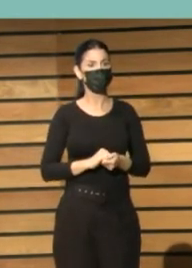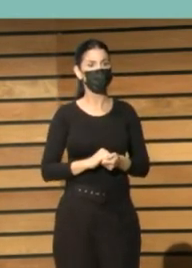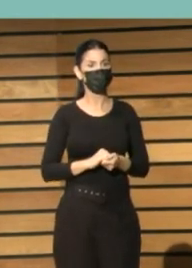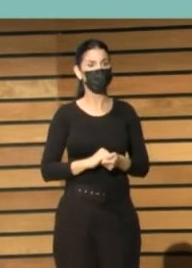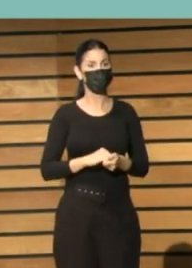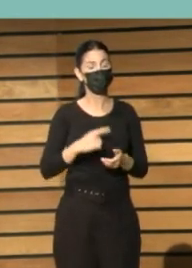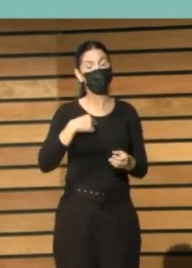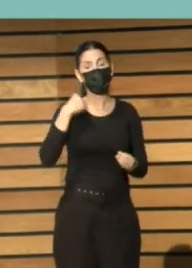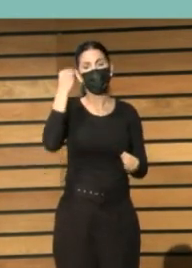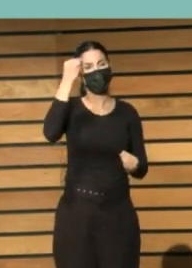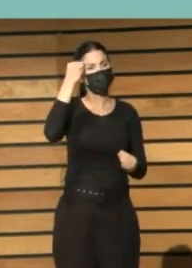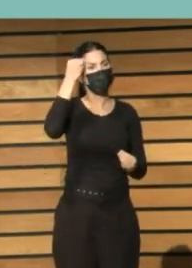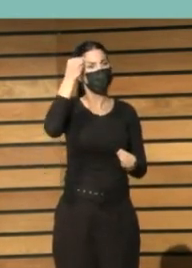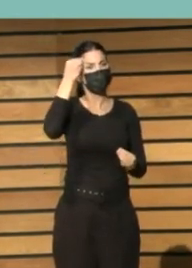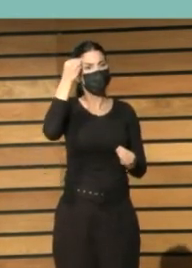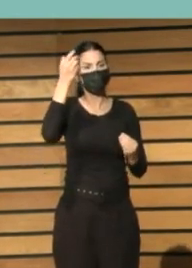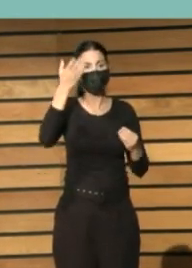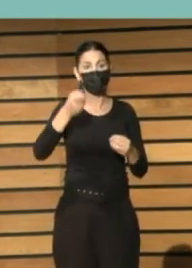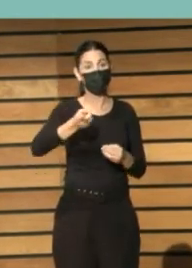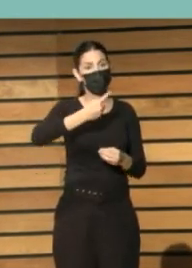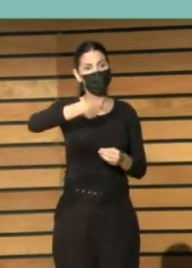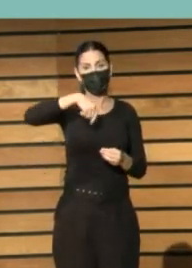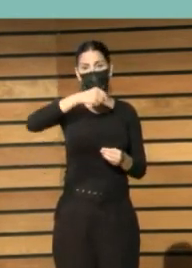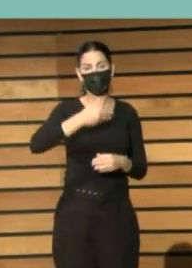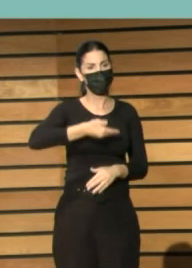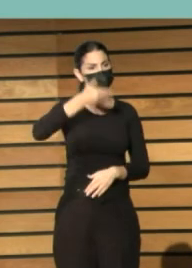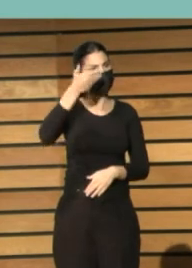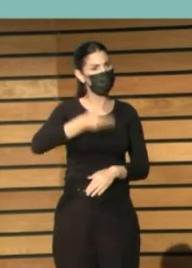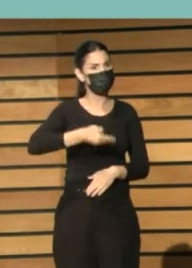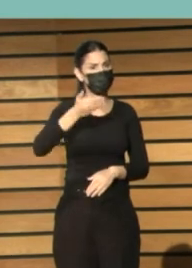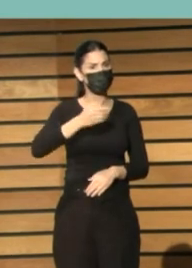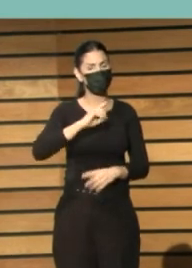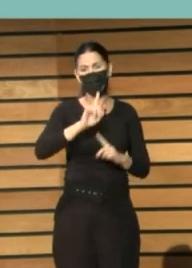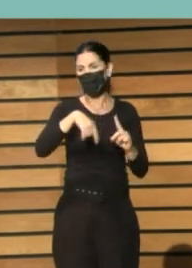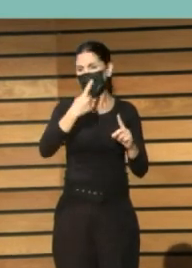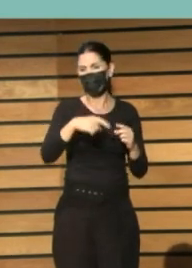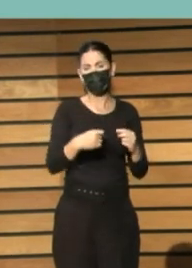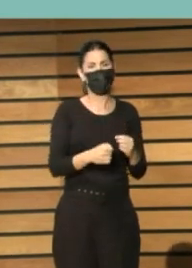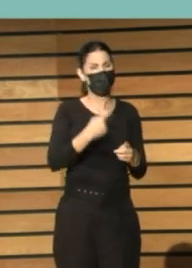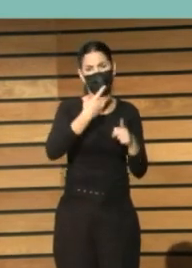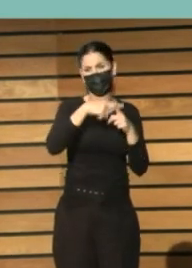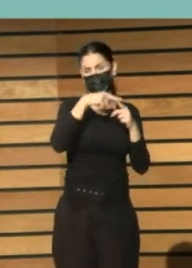creo que es el eje en donde nos movemos es decir después ya podremos hacer un montón de cosas